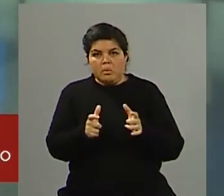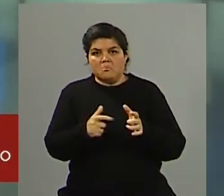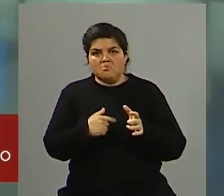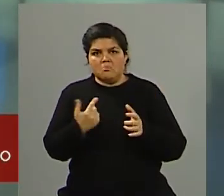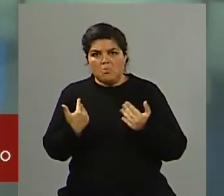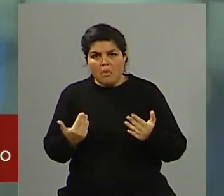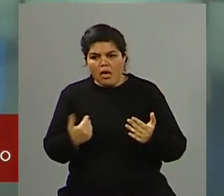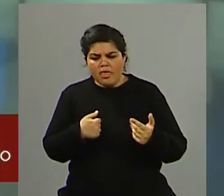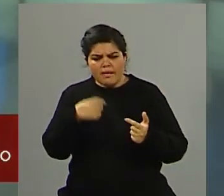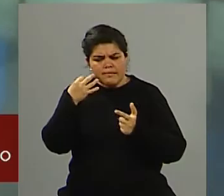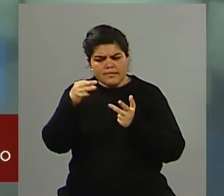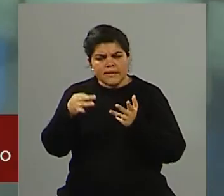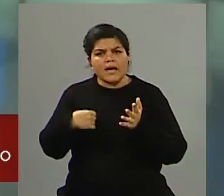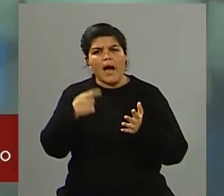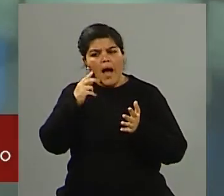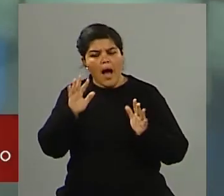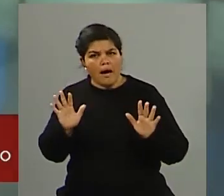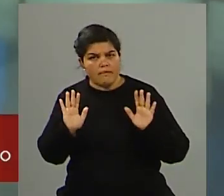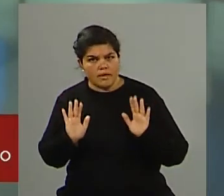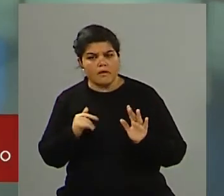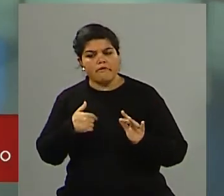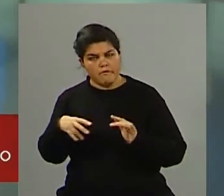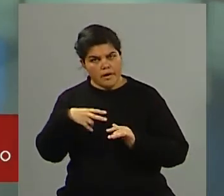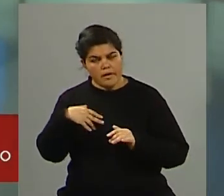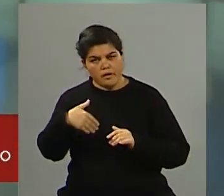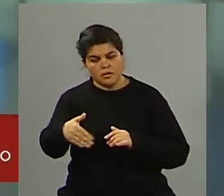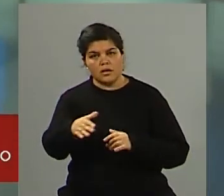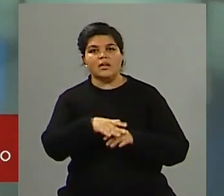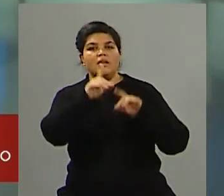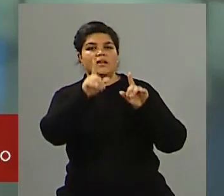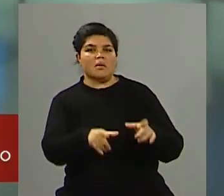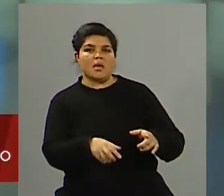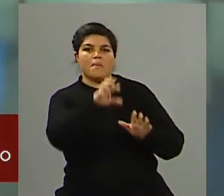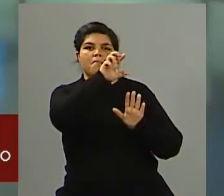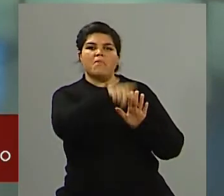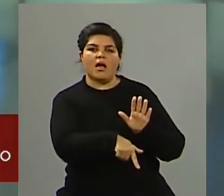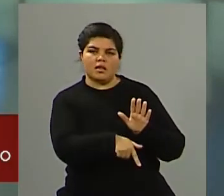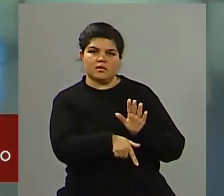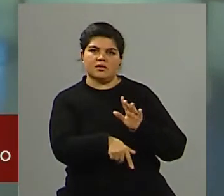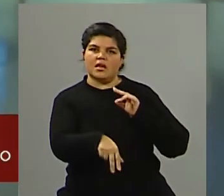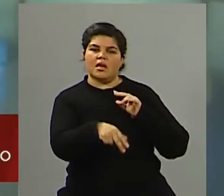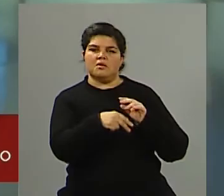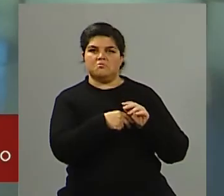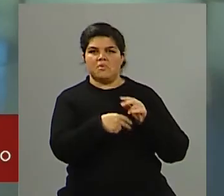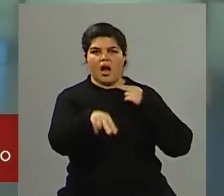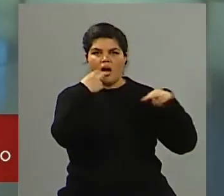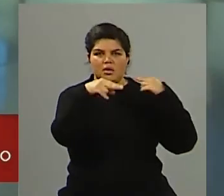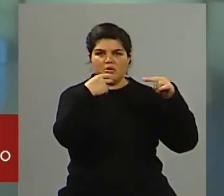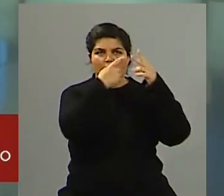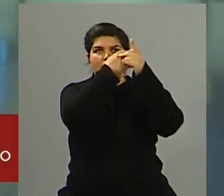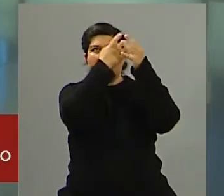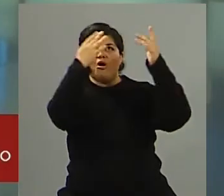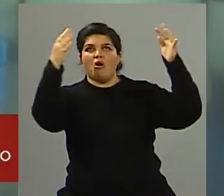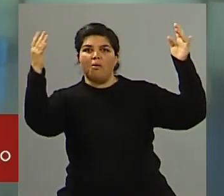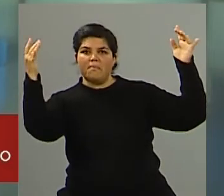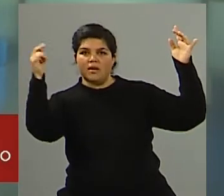hace poquito tiempo que teníamos un encargado de un programa de asuntos astronómicos, astrológicos. Bueno, son